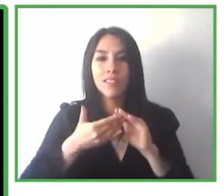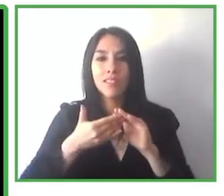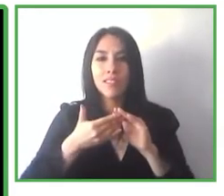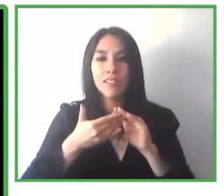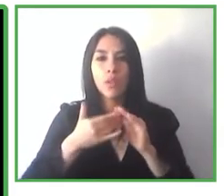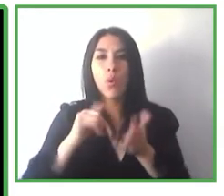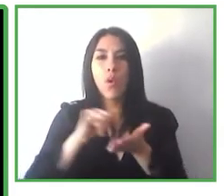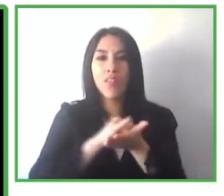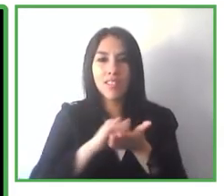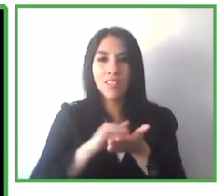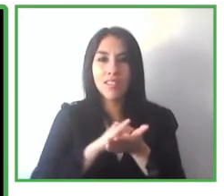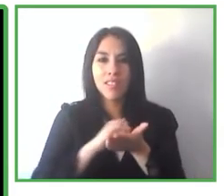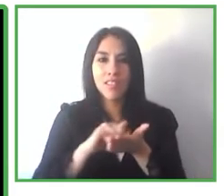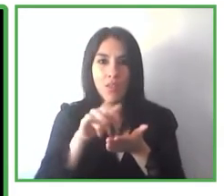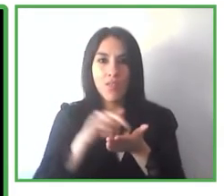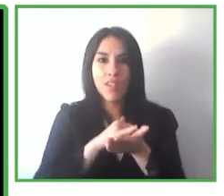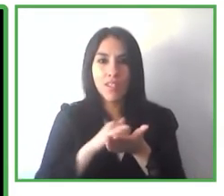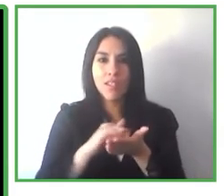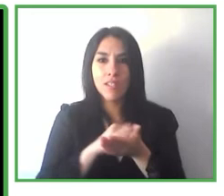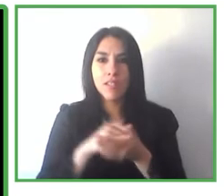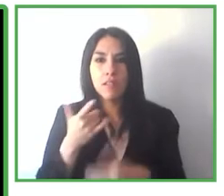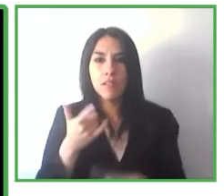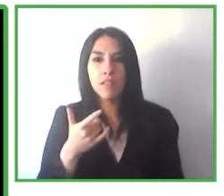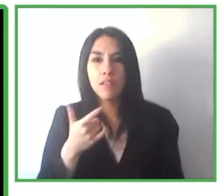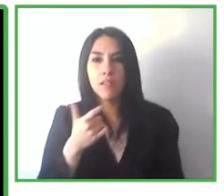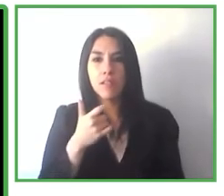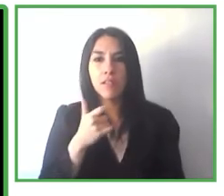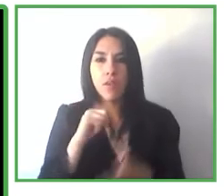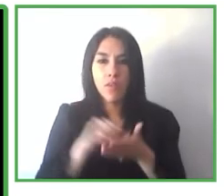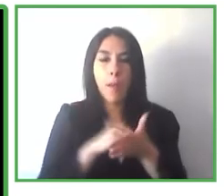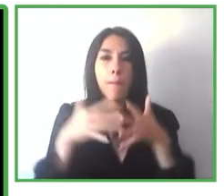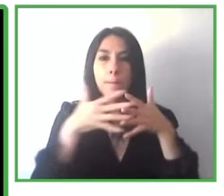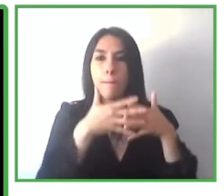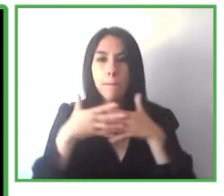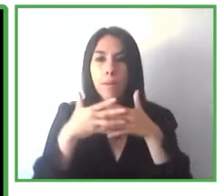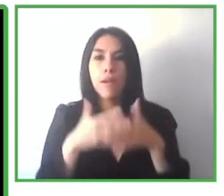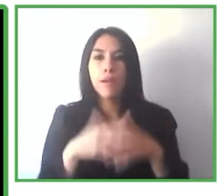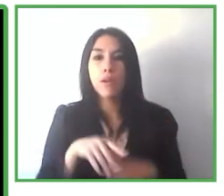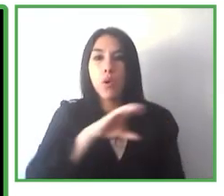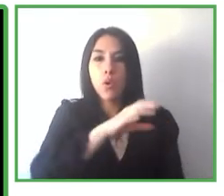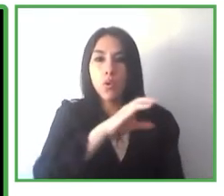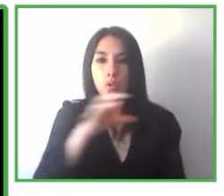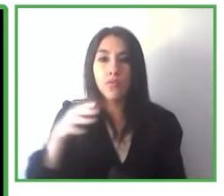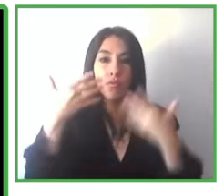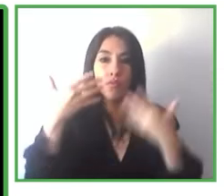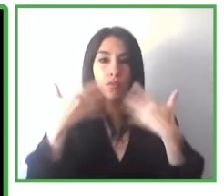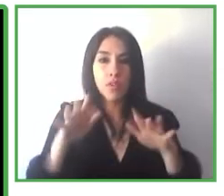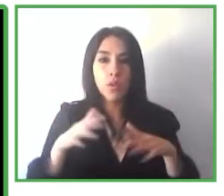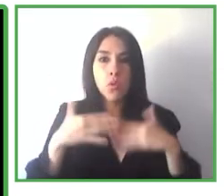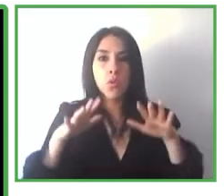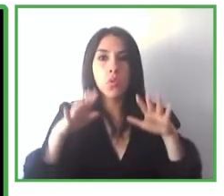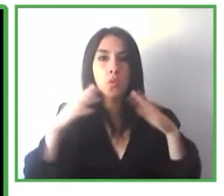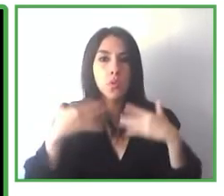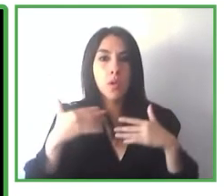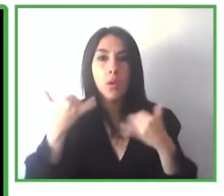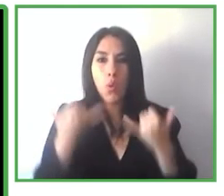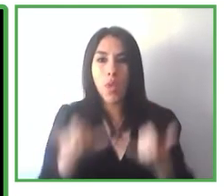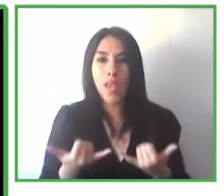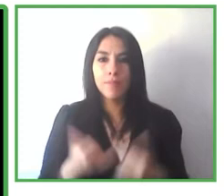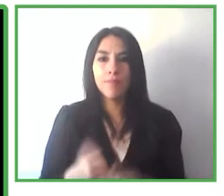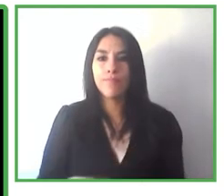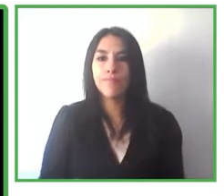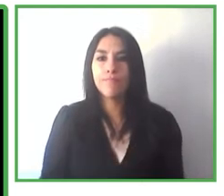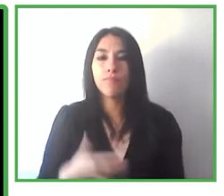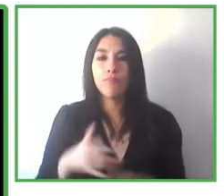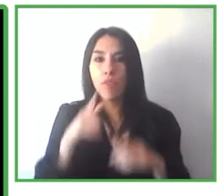implementan Navilens en su señal típica pero si pensamos en un reto en el transporte público y esto es una ciudad la ciudad de Barcelona nos encontramos que el